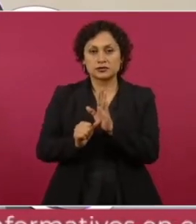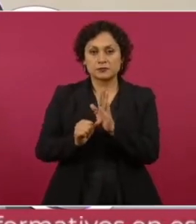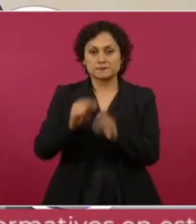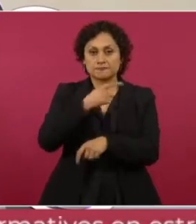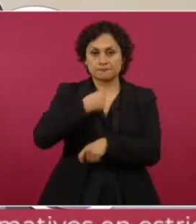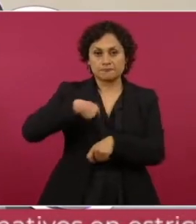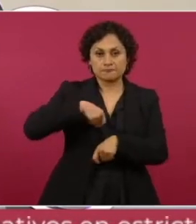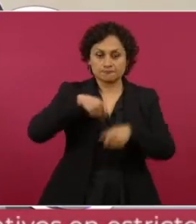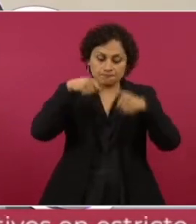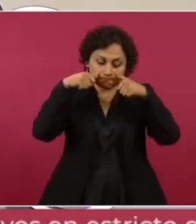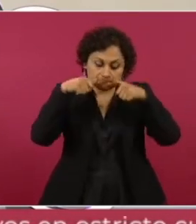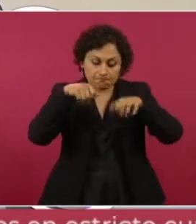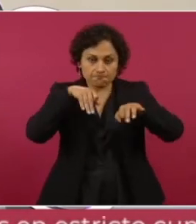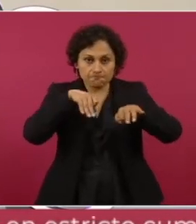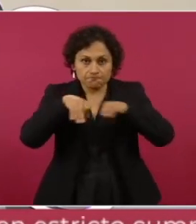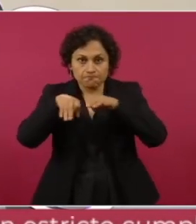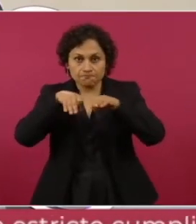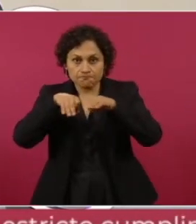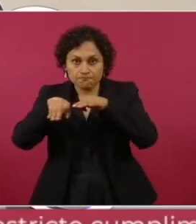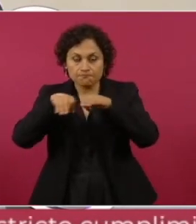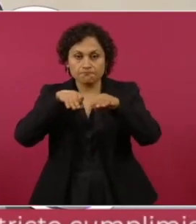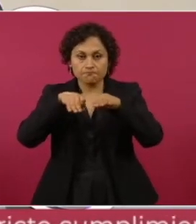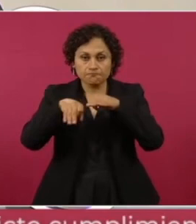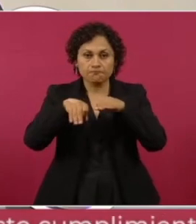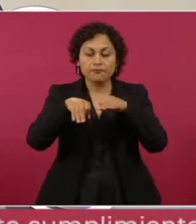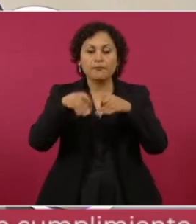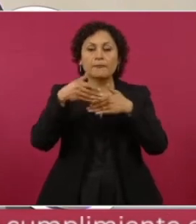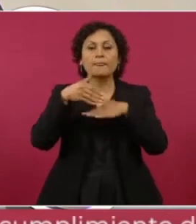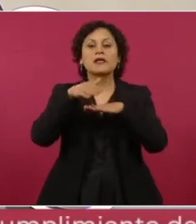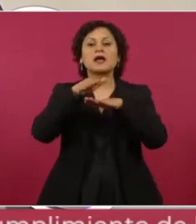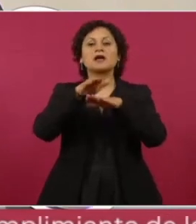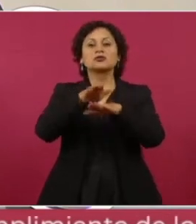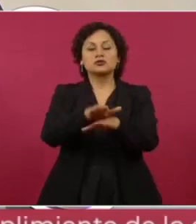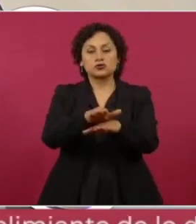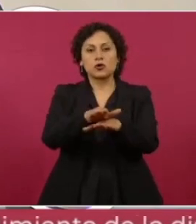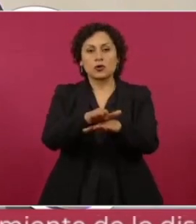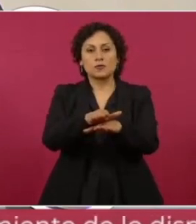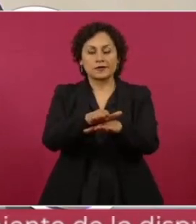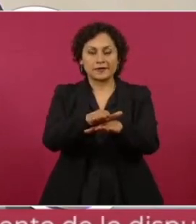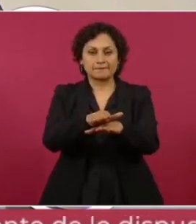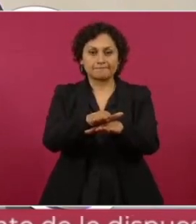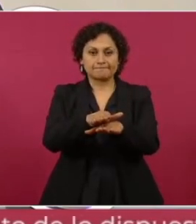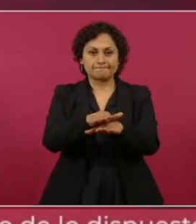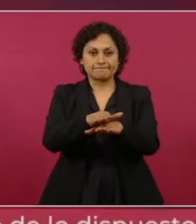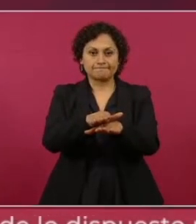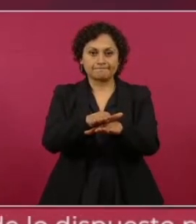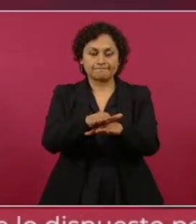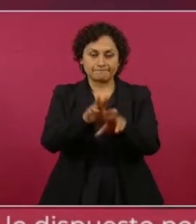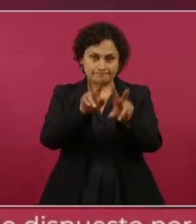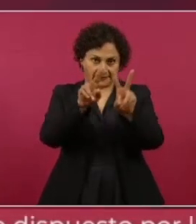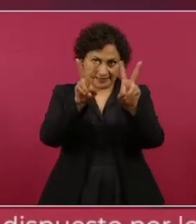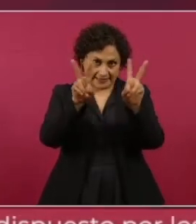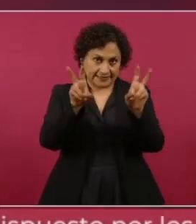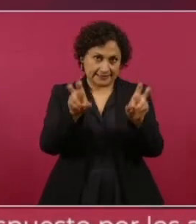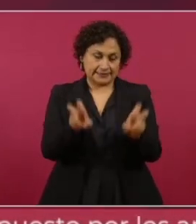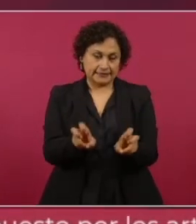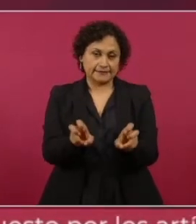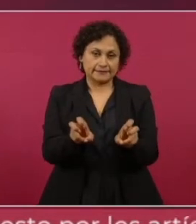precisamente en buscar cambiar el que